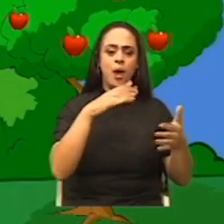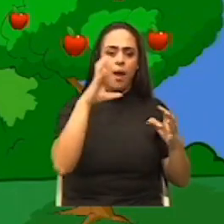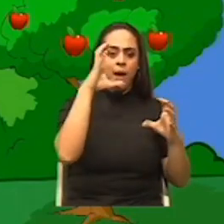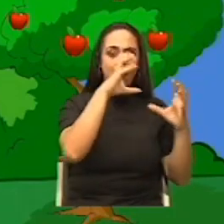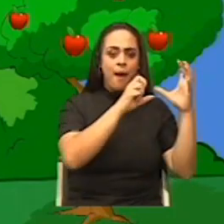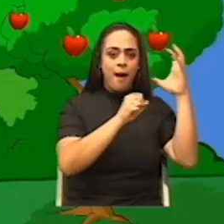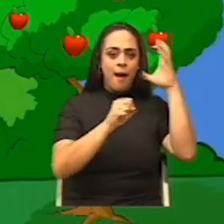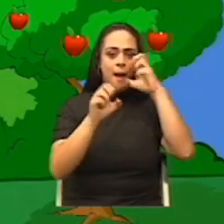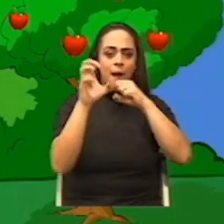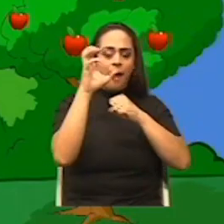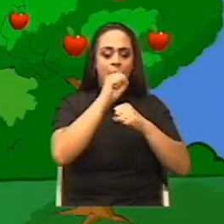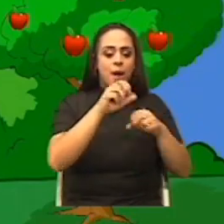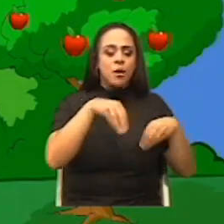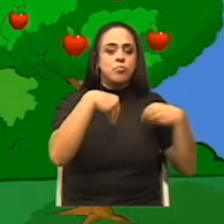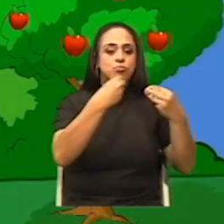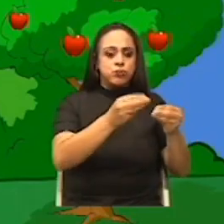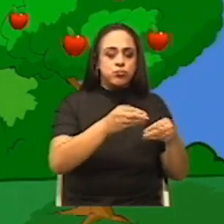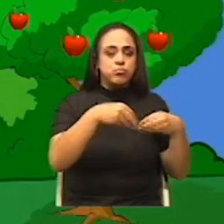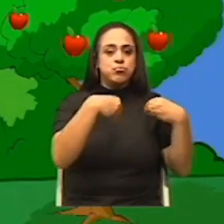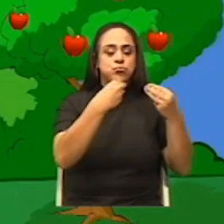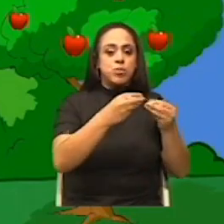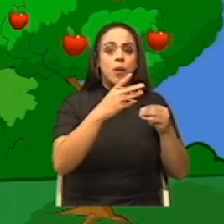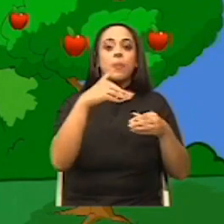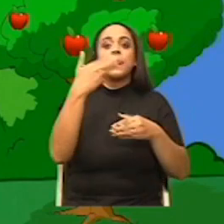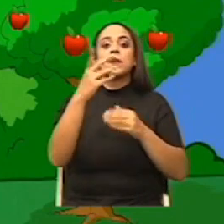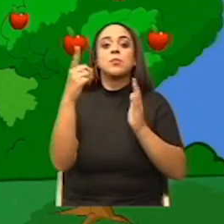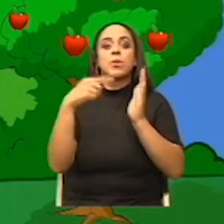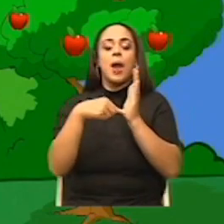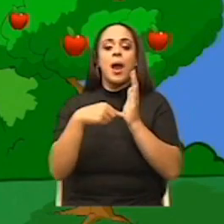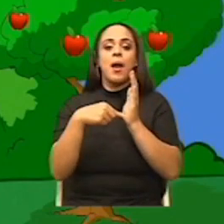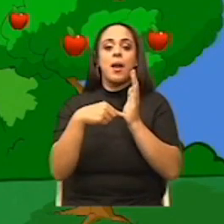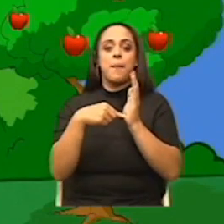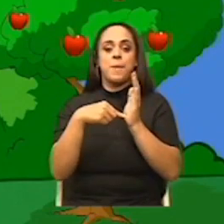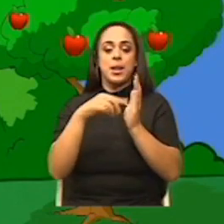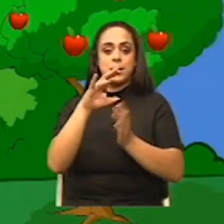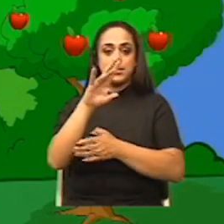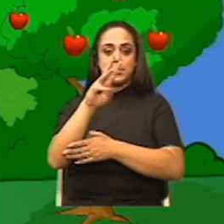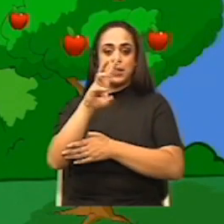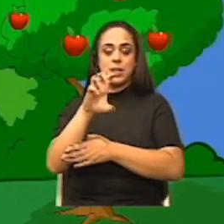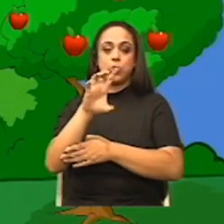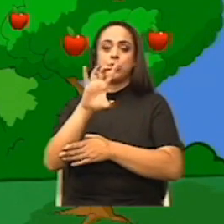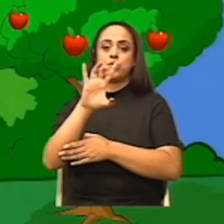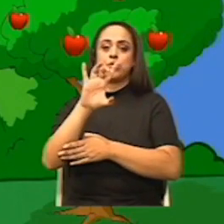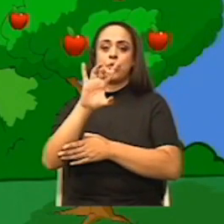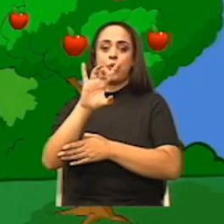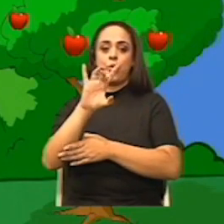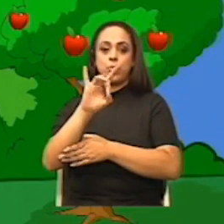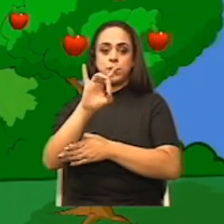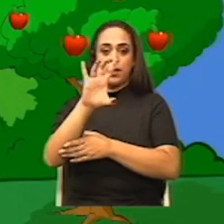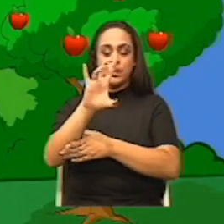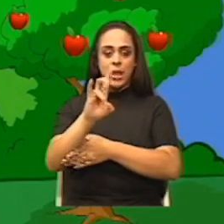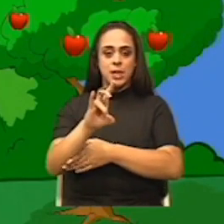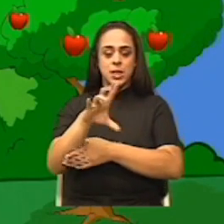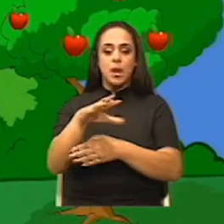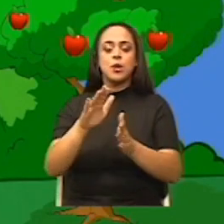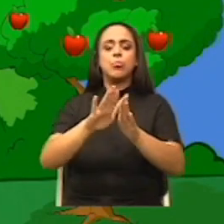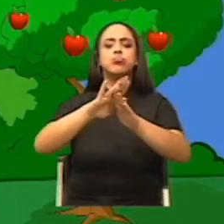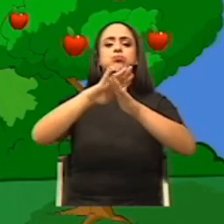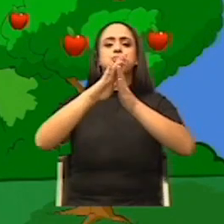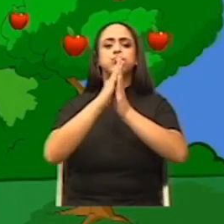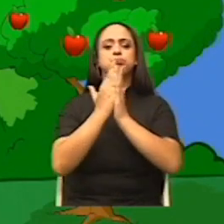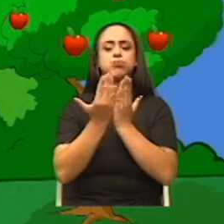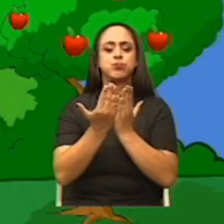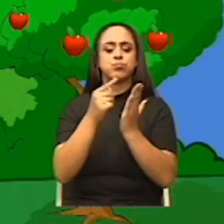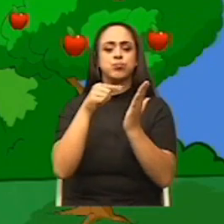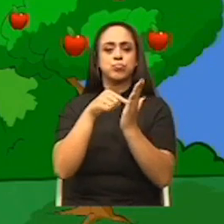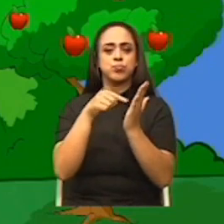aportes que después en el año 1687 se publicaron en su obra más significativa